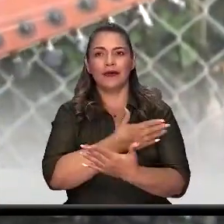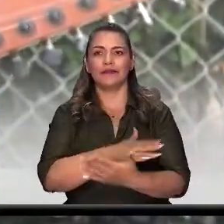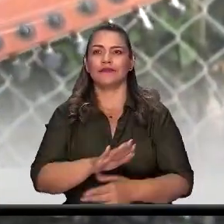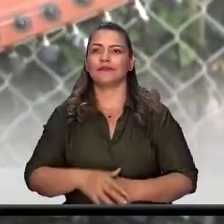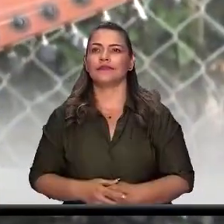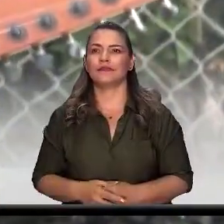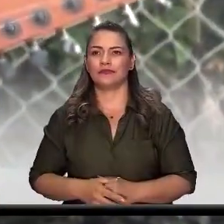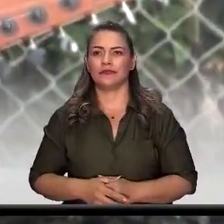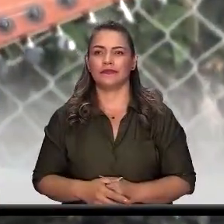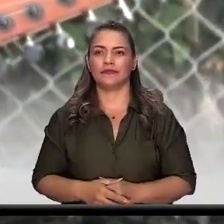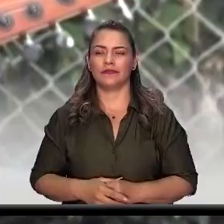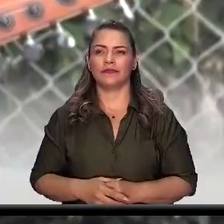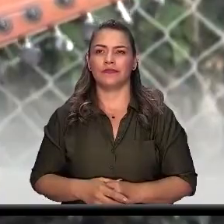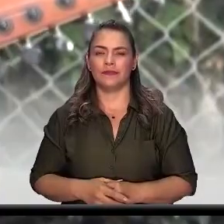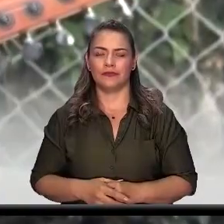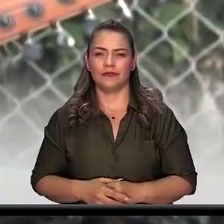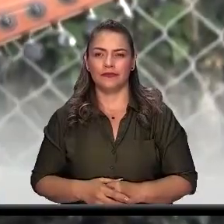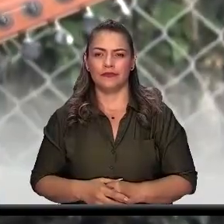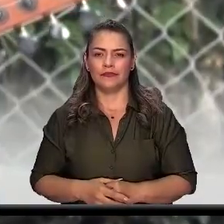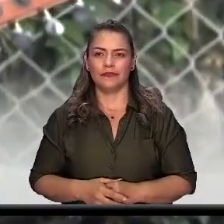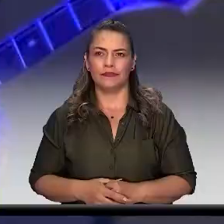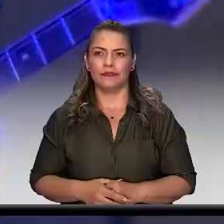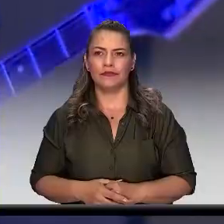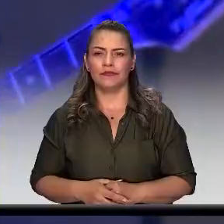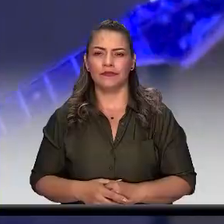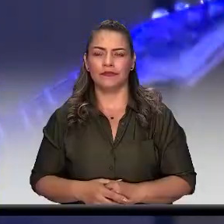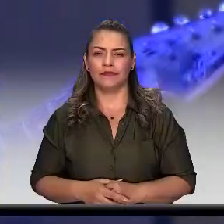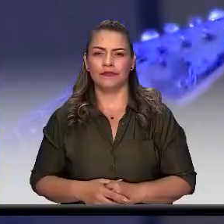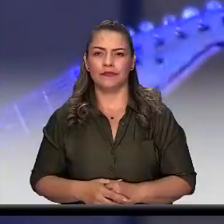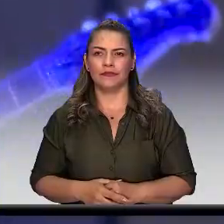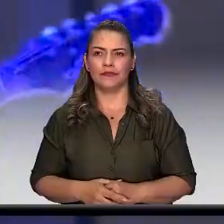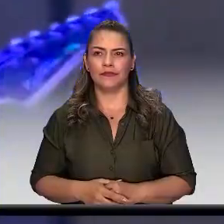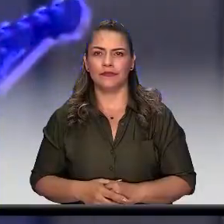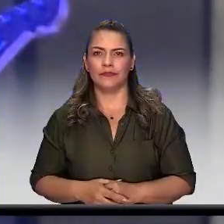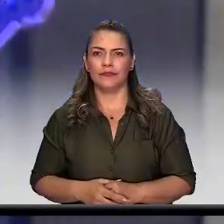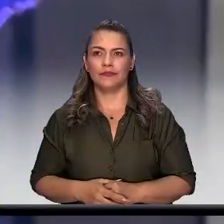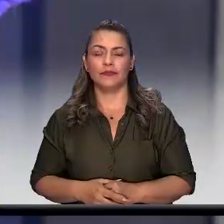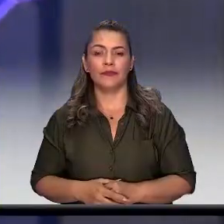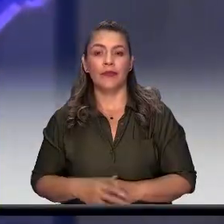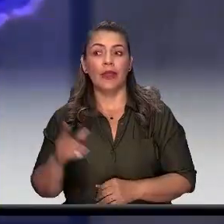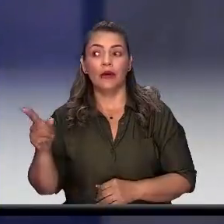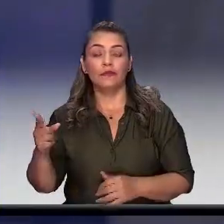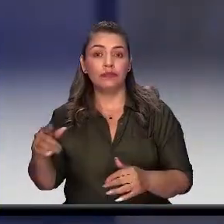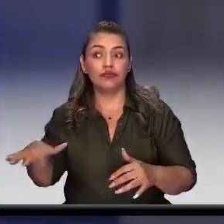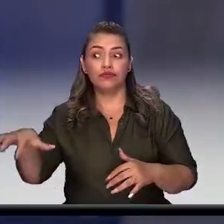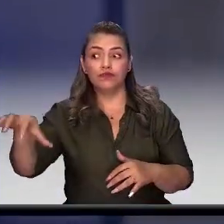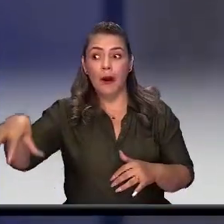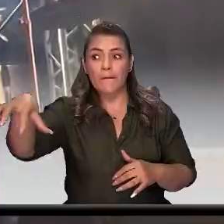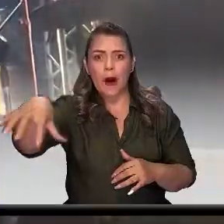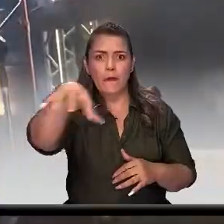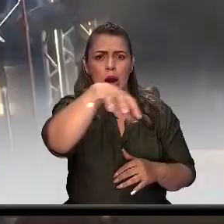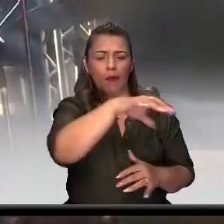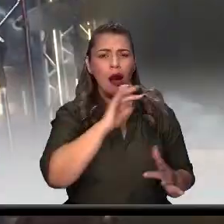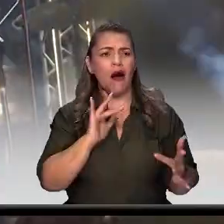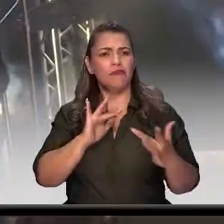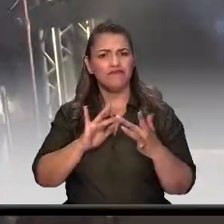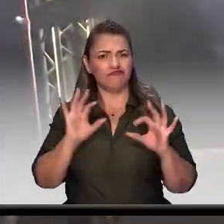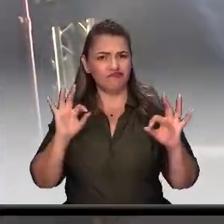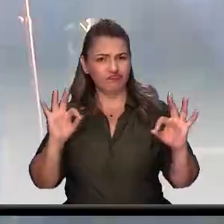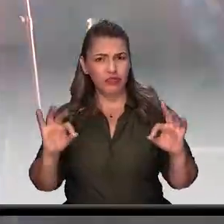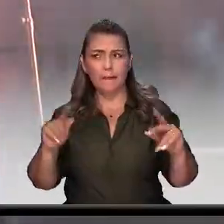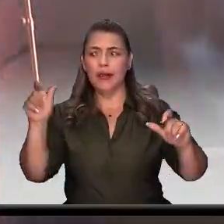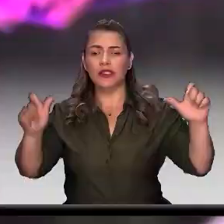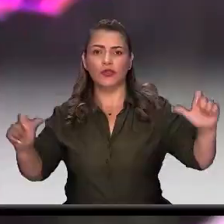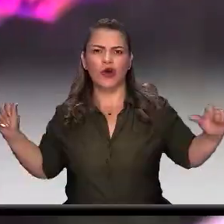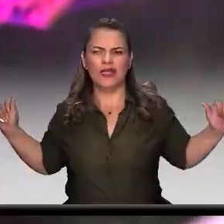de la industria y la cultura. En estos escenarios, con óptimas condiciones, propios y visitantes